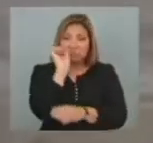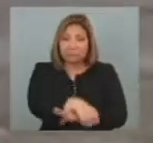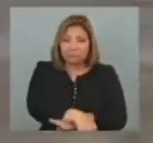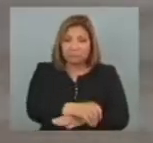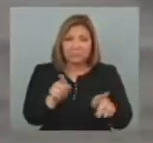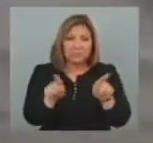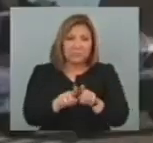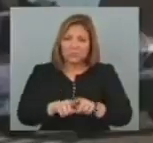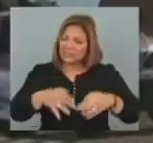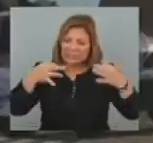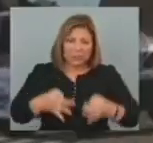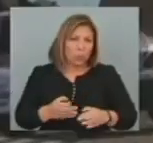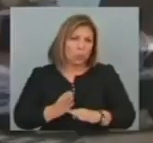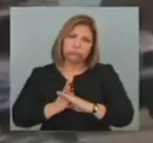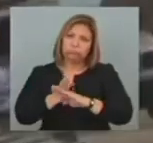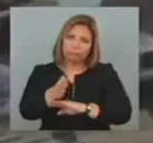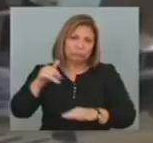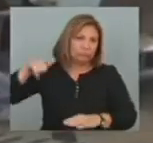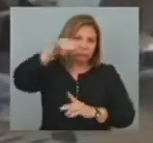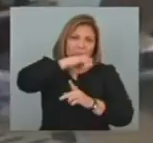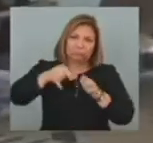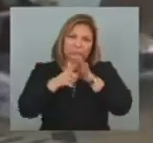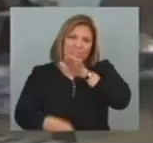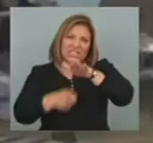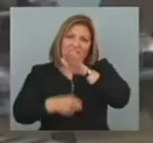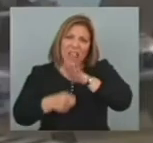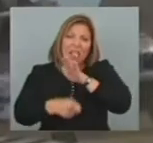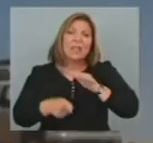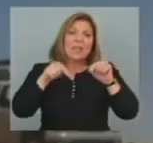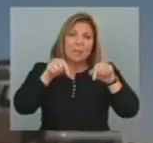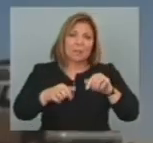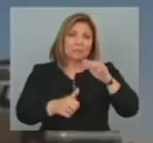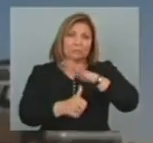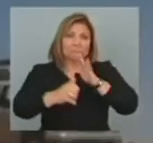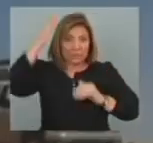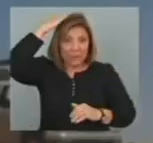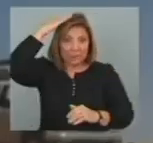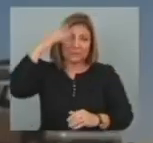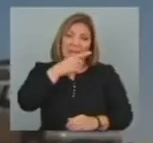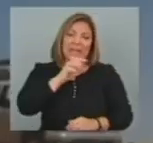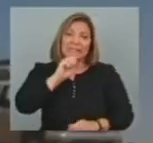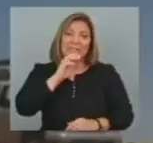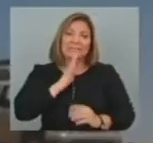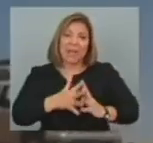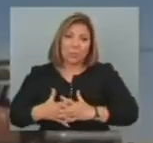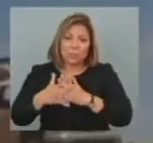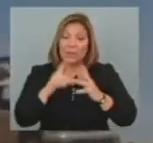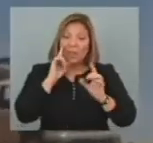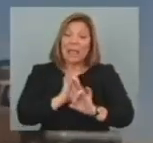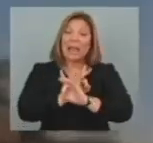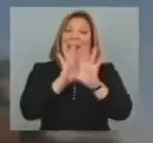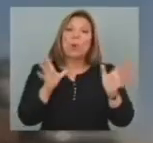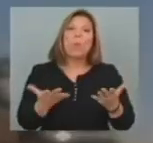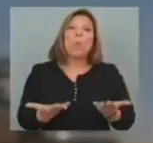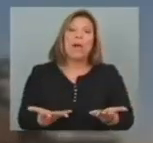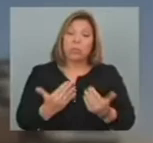prácticamente seguro que habrá ataques aéreos o con misiles Liderados por Estados Unidos sobre Siria Aunque no está claro cuándo podrían tener